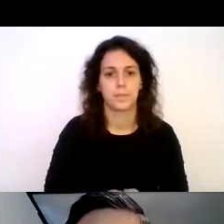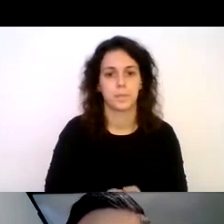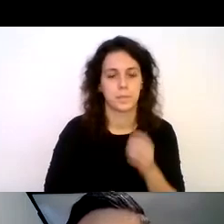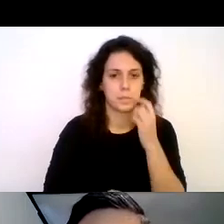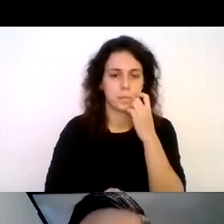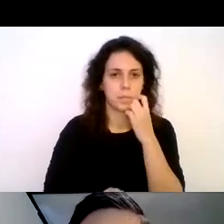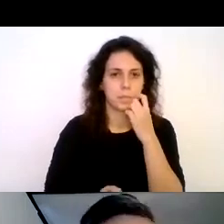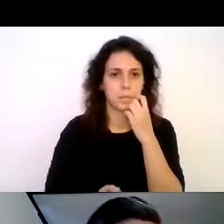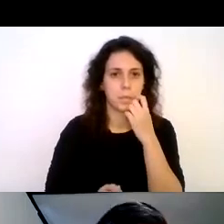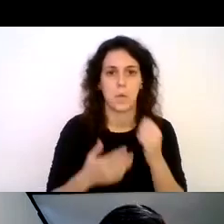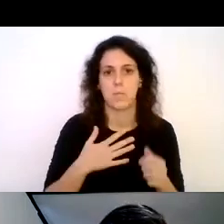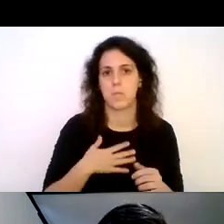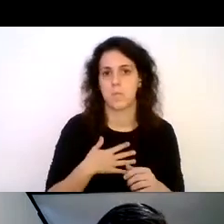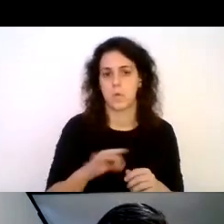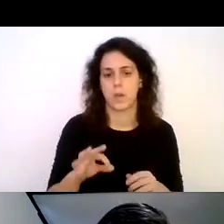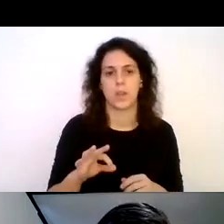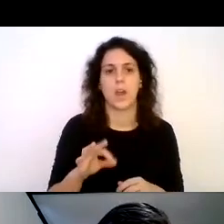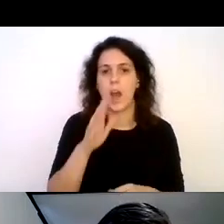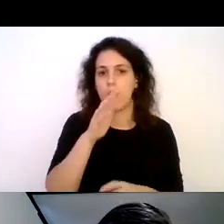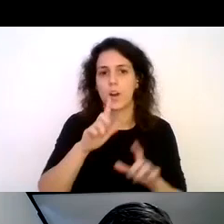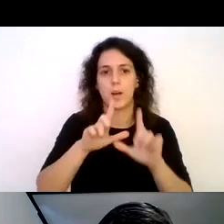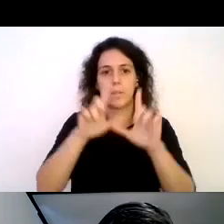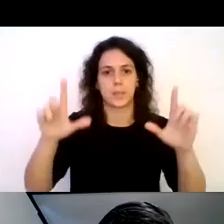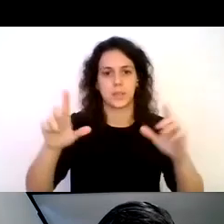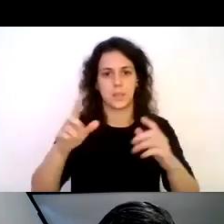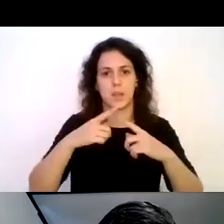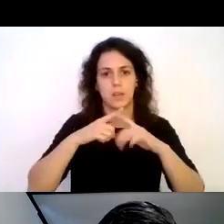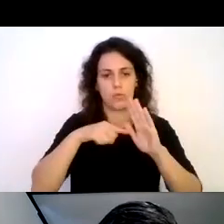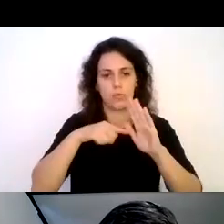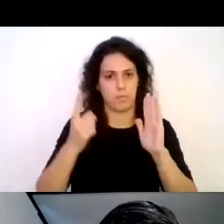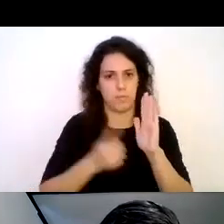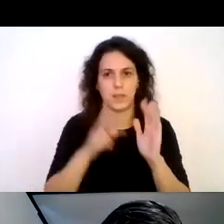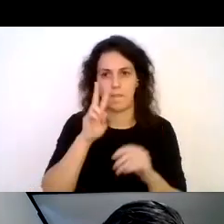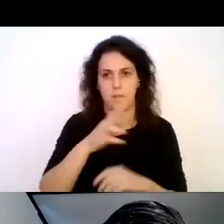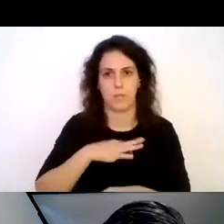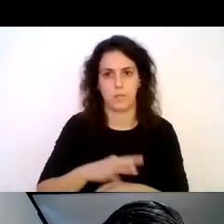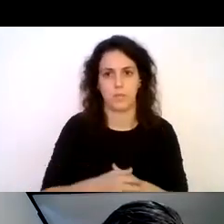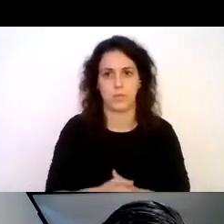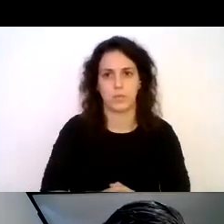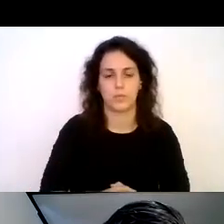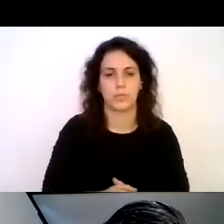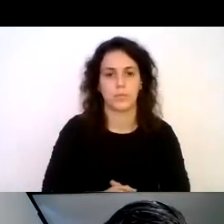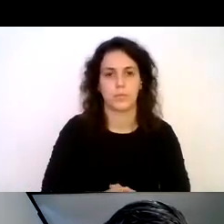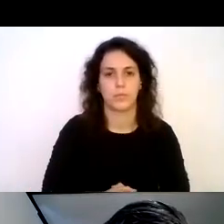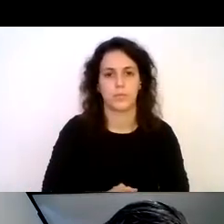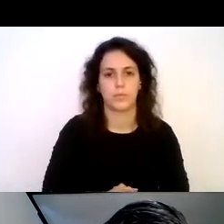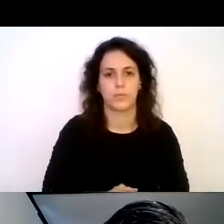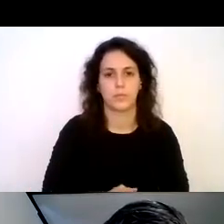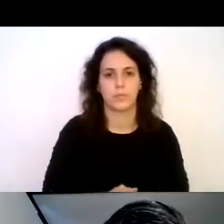Adelante Felipe, ahora la vemos en pantalla completa. Ya, voy a partir a otro.